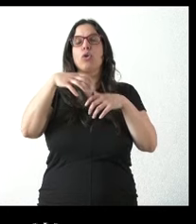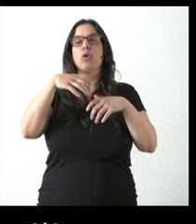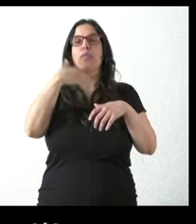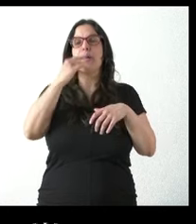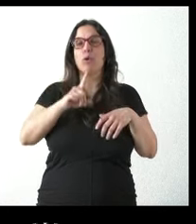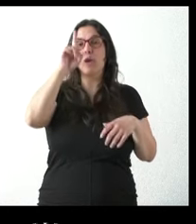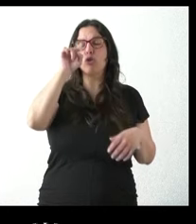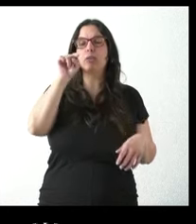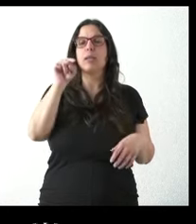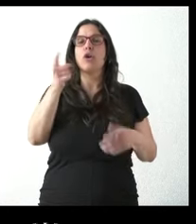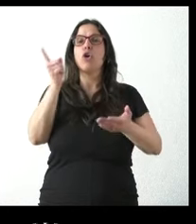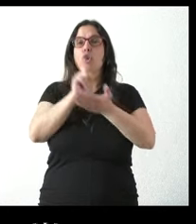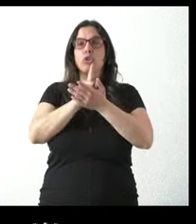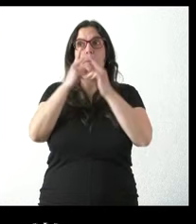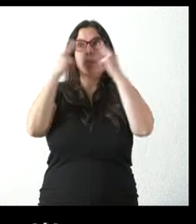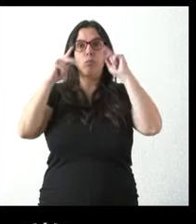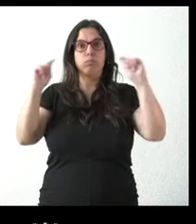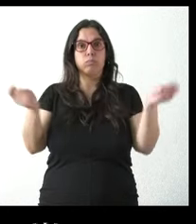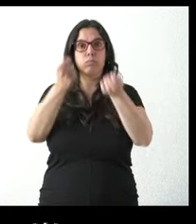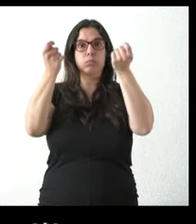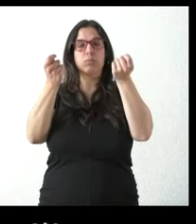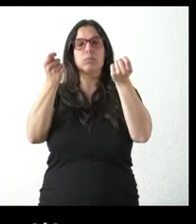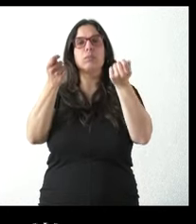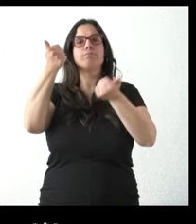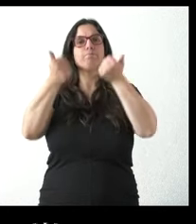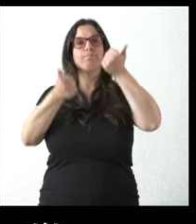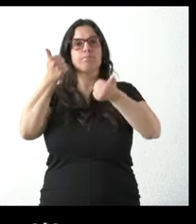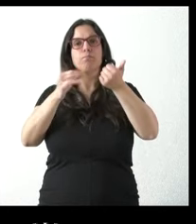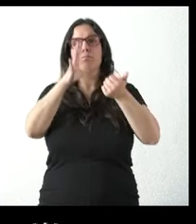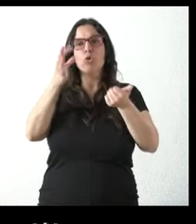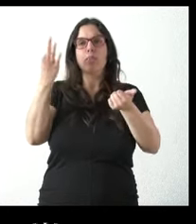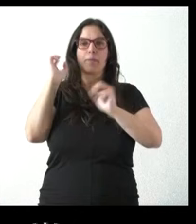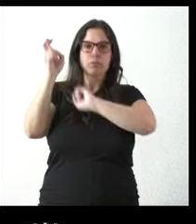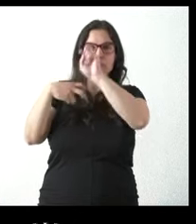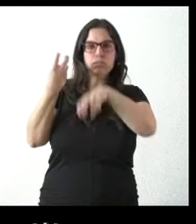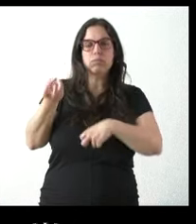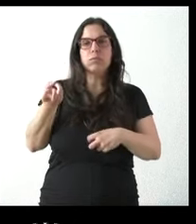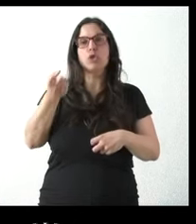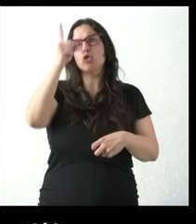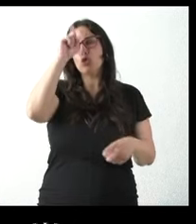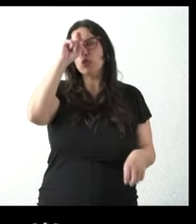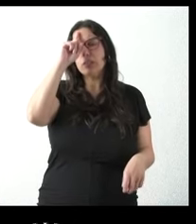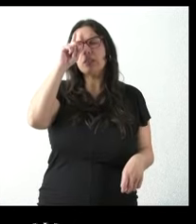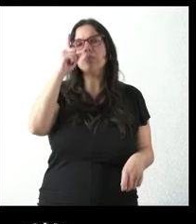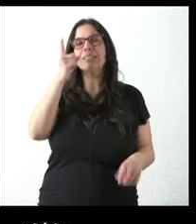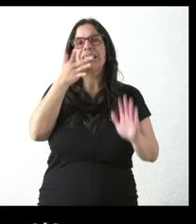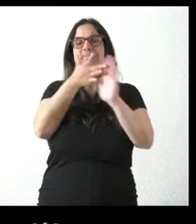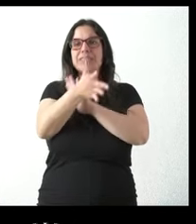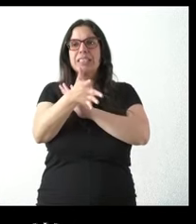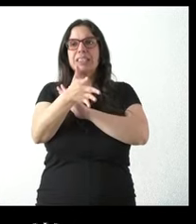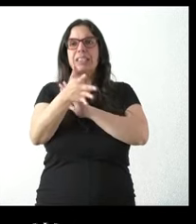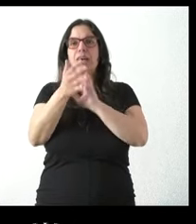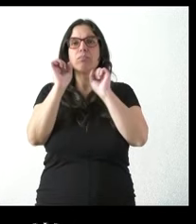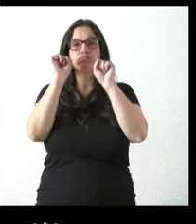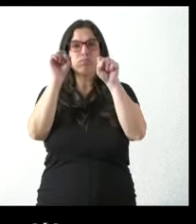no se ha salido otra vez a información pública porque ha habido que reformarlo no sé si eso significa que se va a